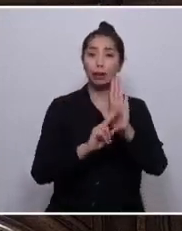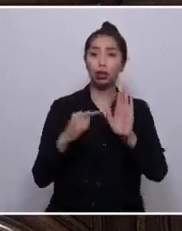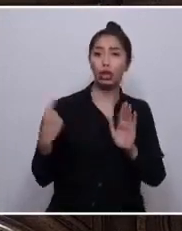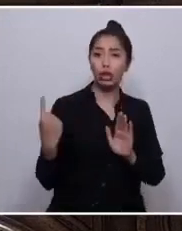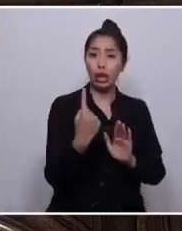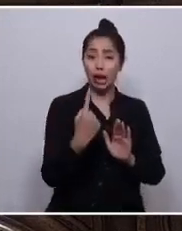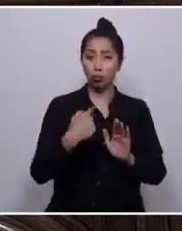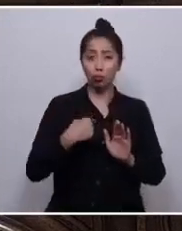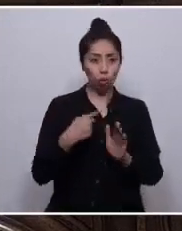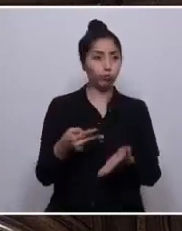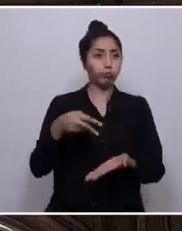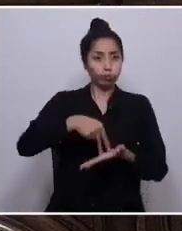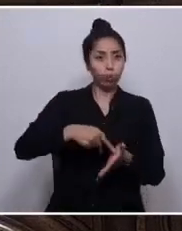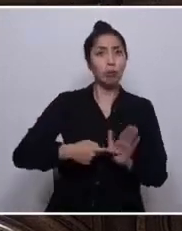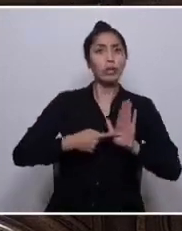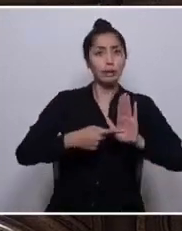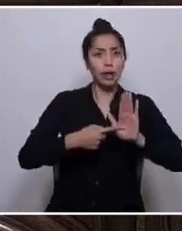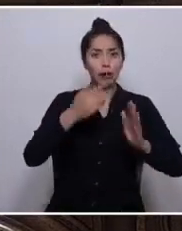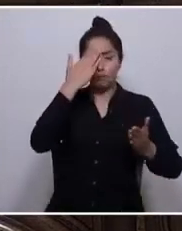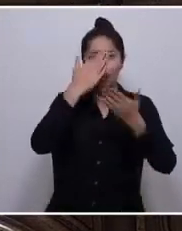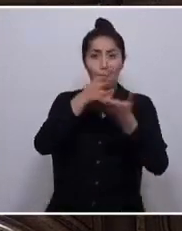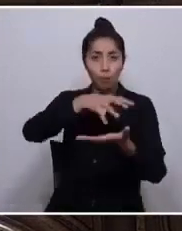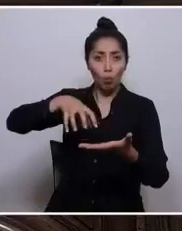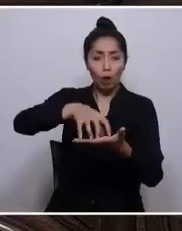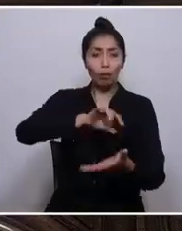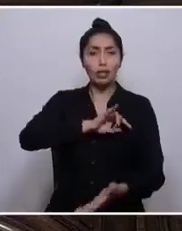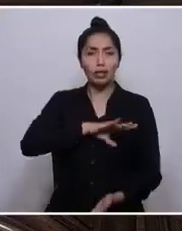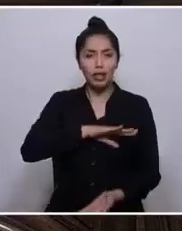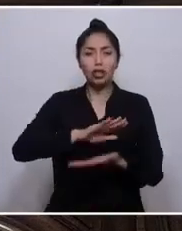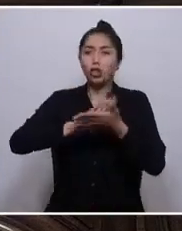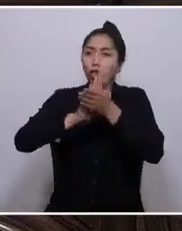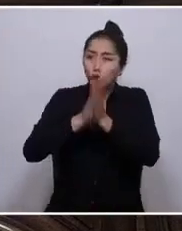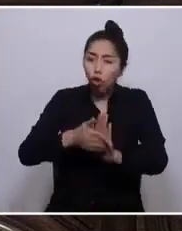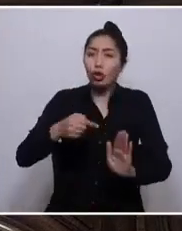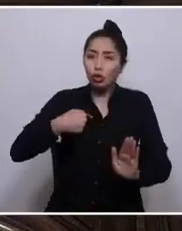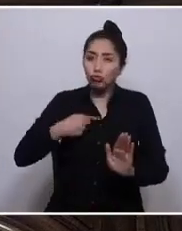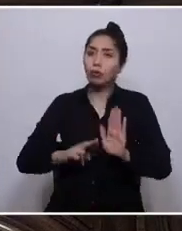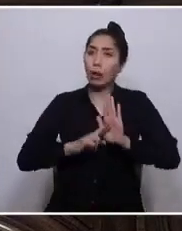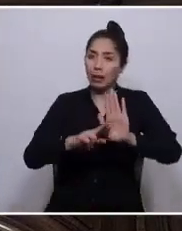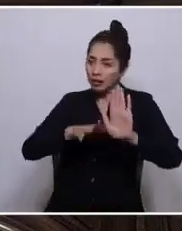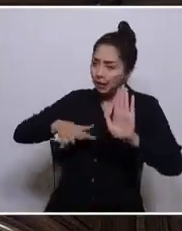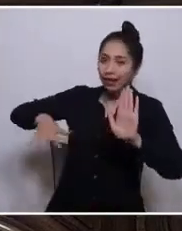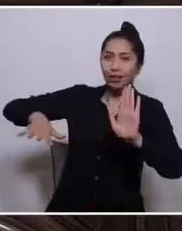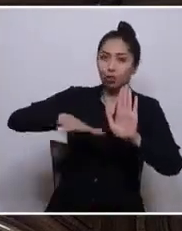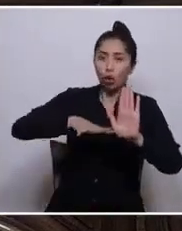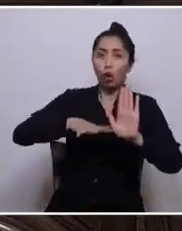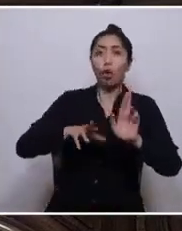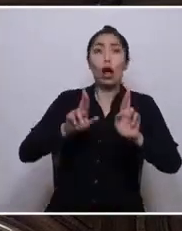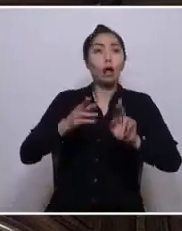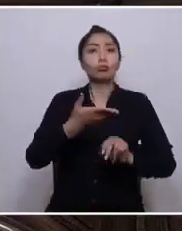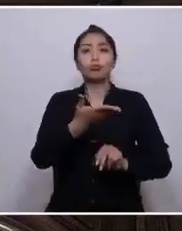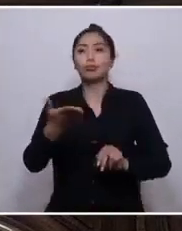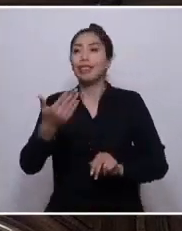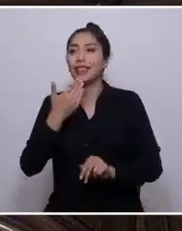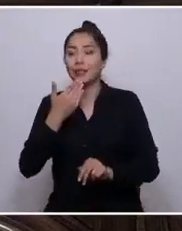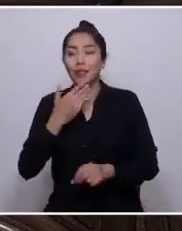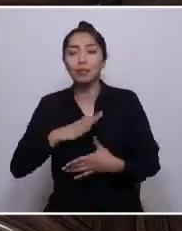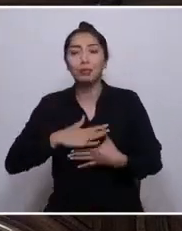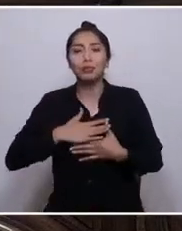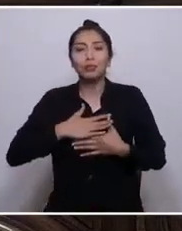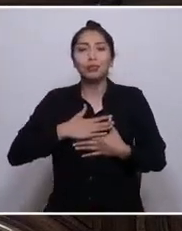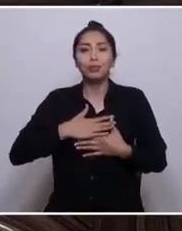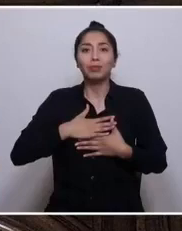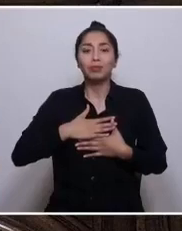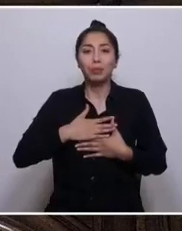presentar ante los pueblos de Chile los anhelos que represento y espero les inspiren, tan como lo han hecho conmigo, para llegar